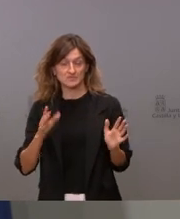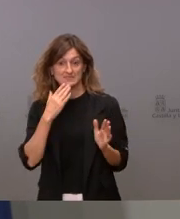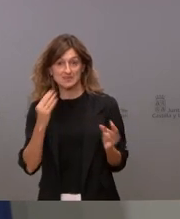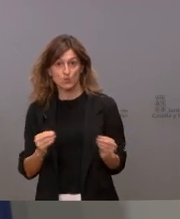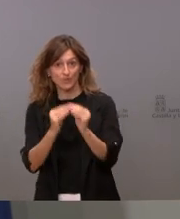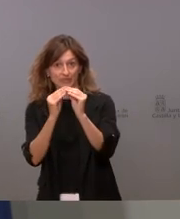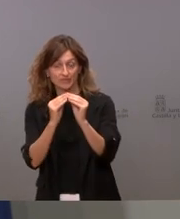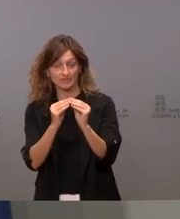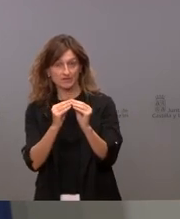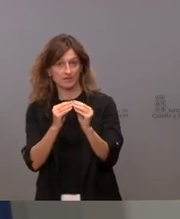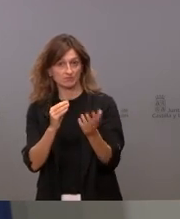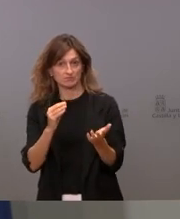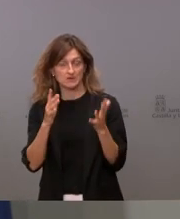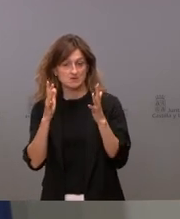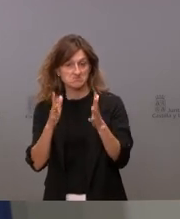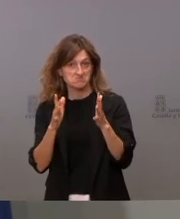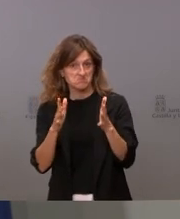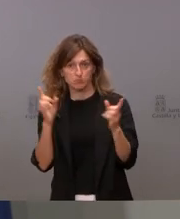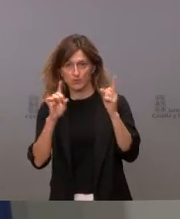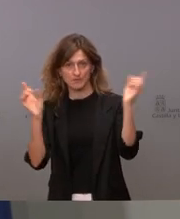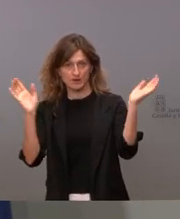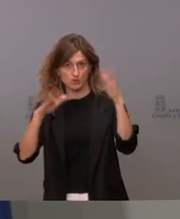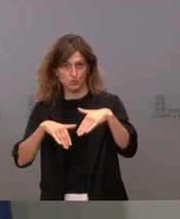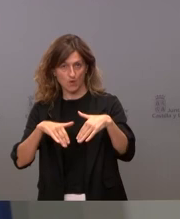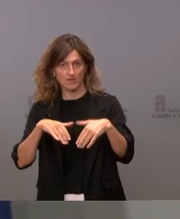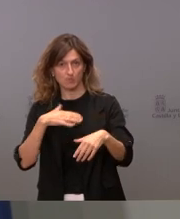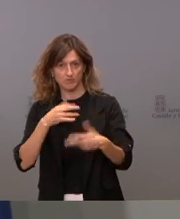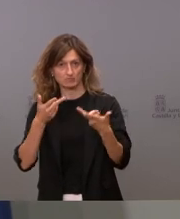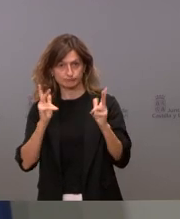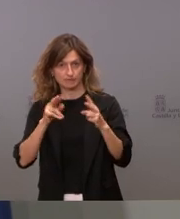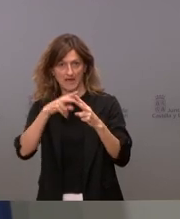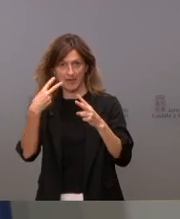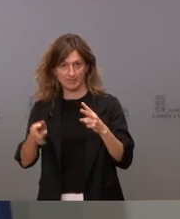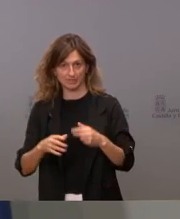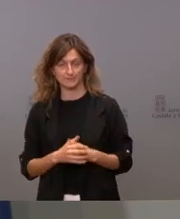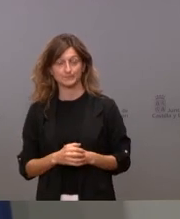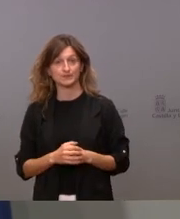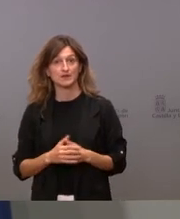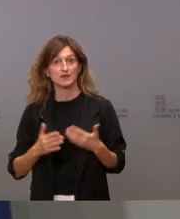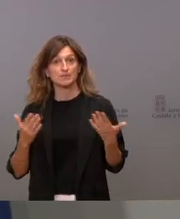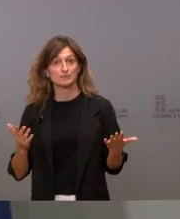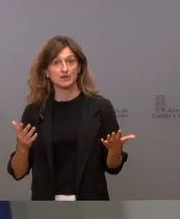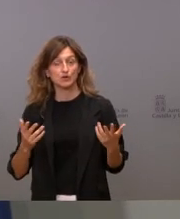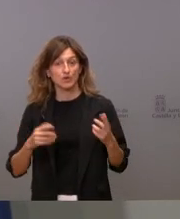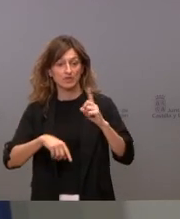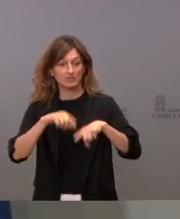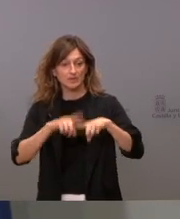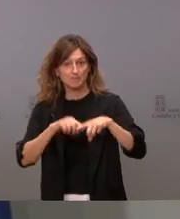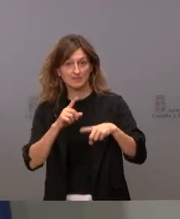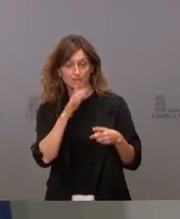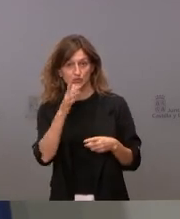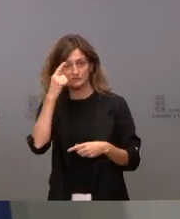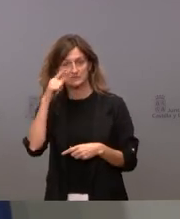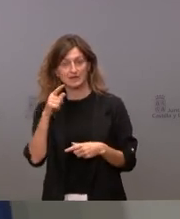coincidan o de que sea recomendable no hay ningún problema en suministrar las dos vacunas a la vez pero pueden coincidir o no porque saben